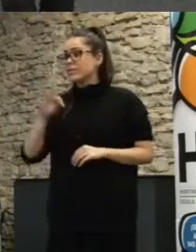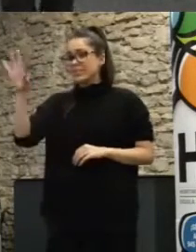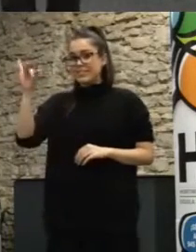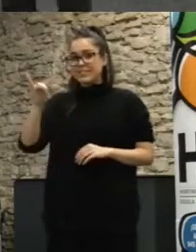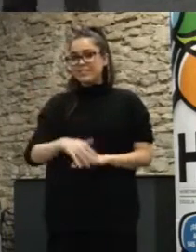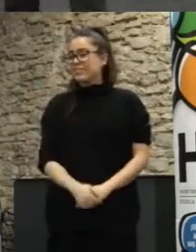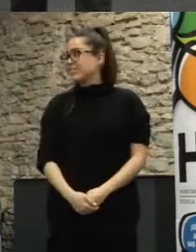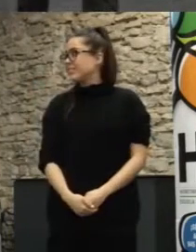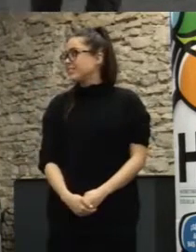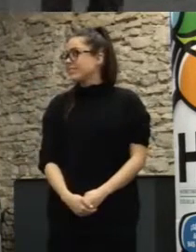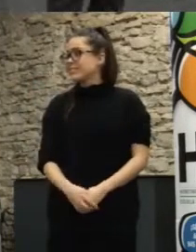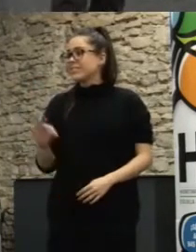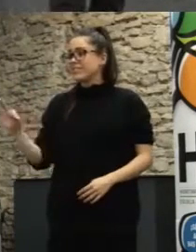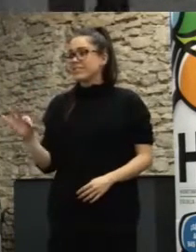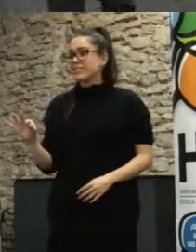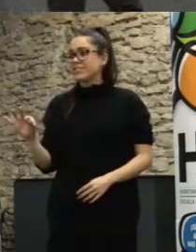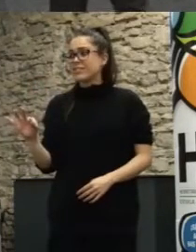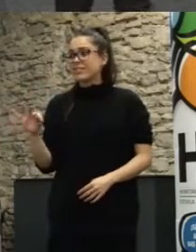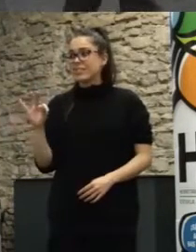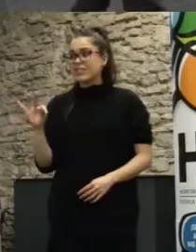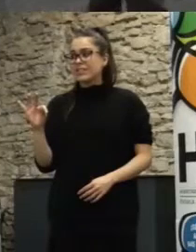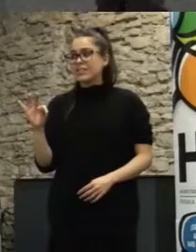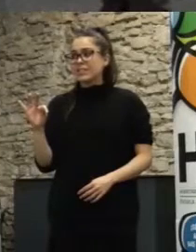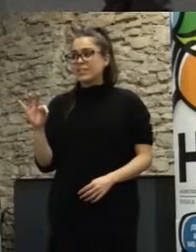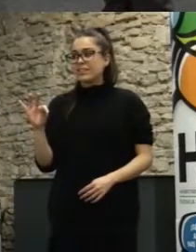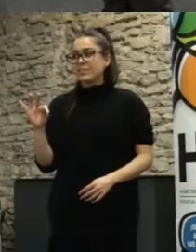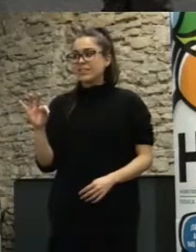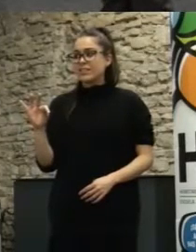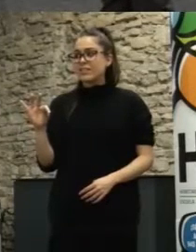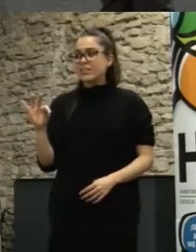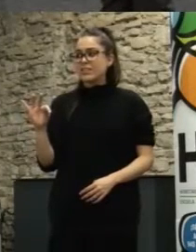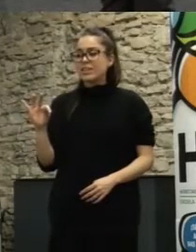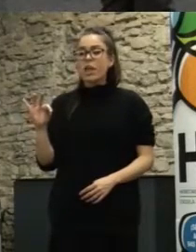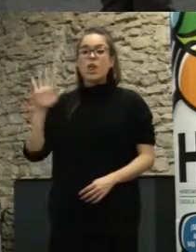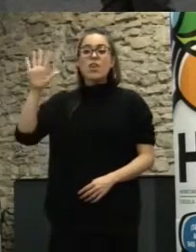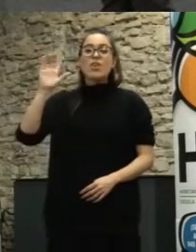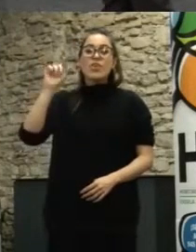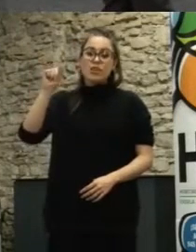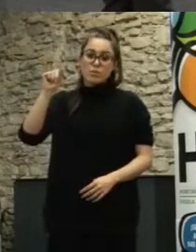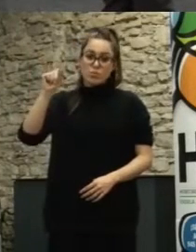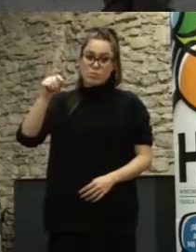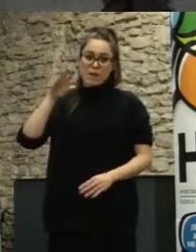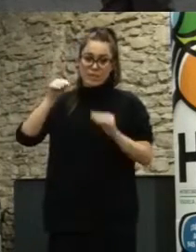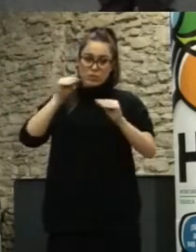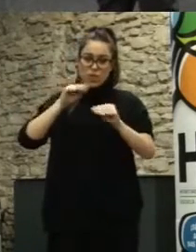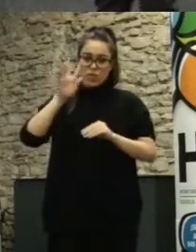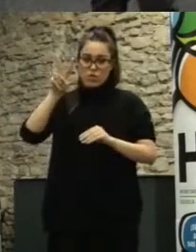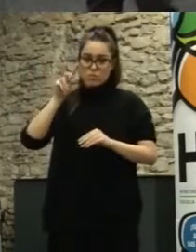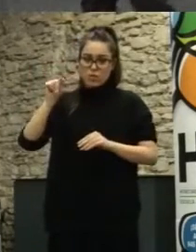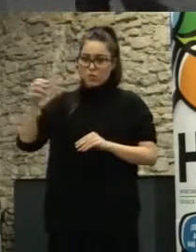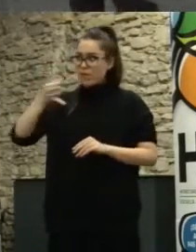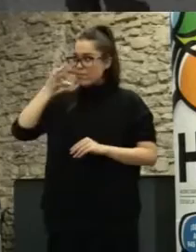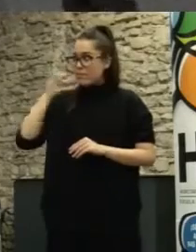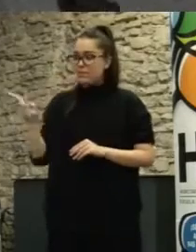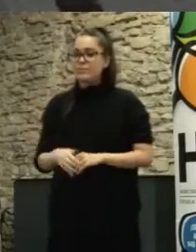pues el tiempo para preguntas entonces se va a estar ahí cinco más ah vale nada pues muy rápido a ver es